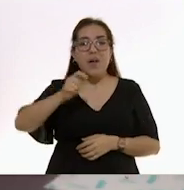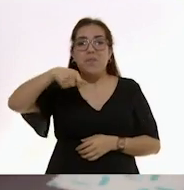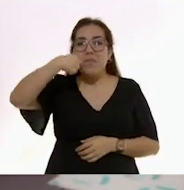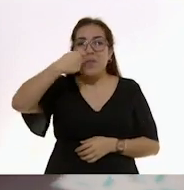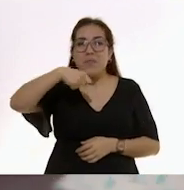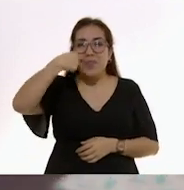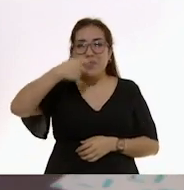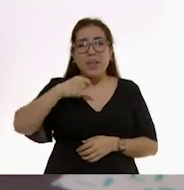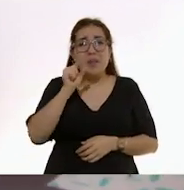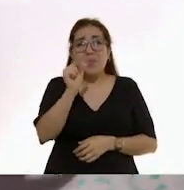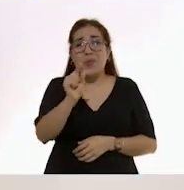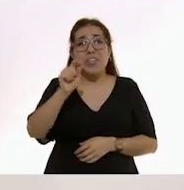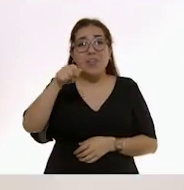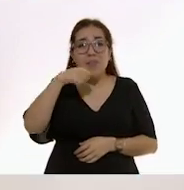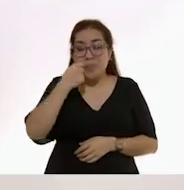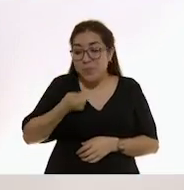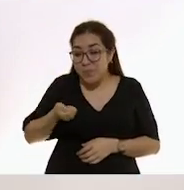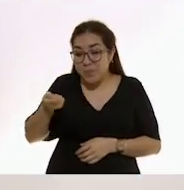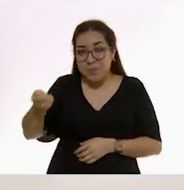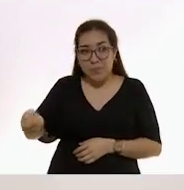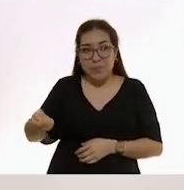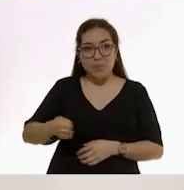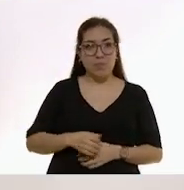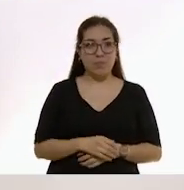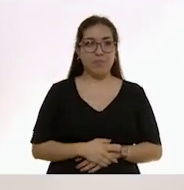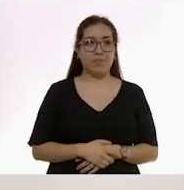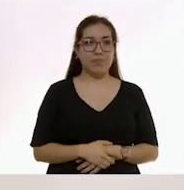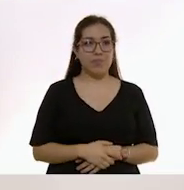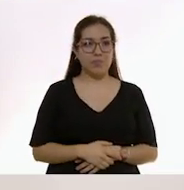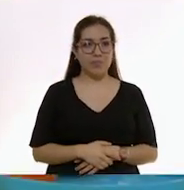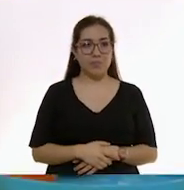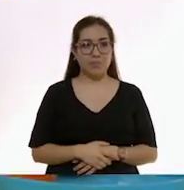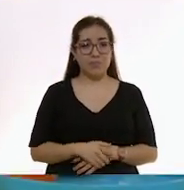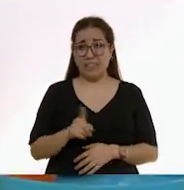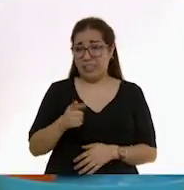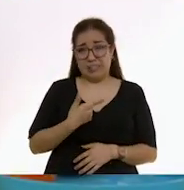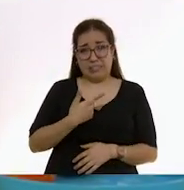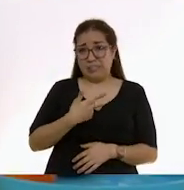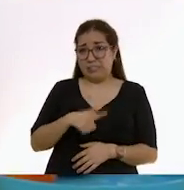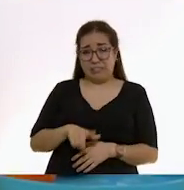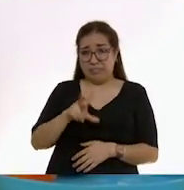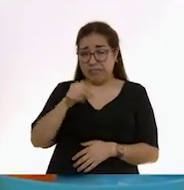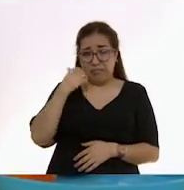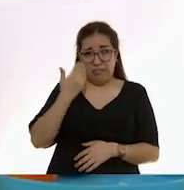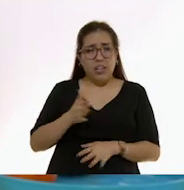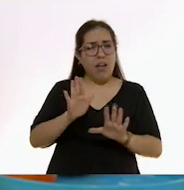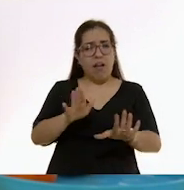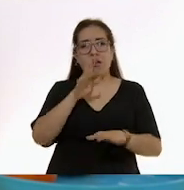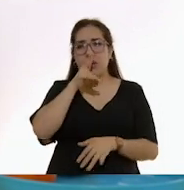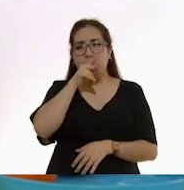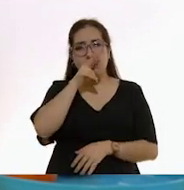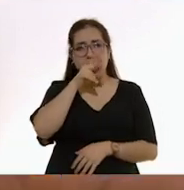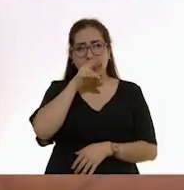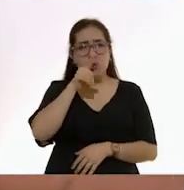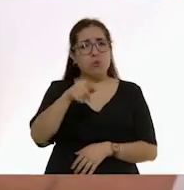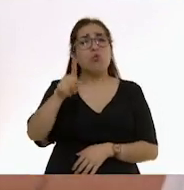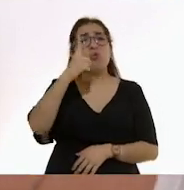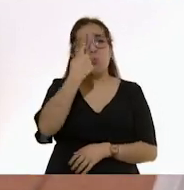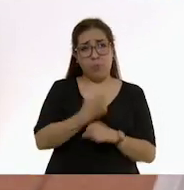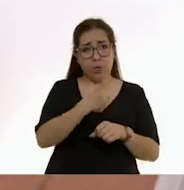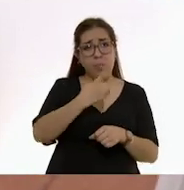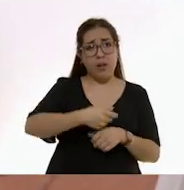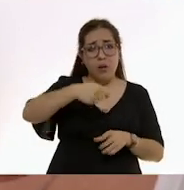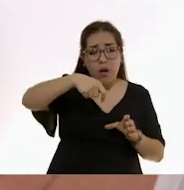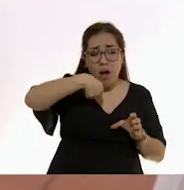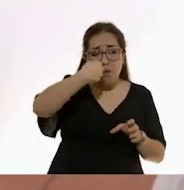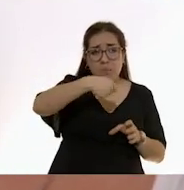corta un pedazo pequeño y ofréceselo. Si no quiere probarlo, no te preocupes. Pruébalo tú misma